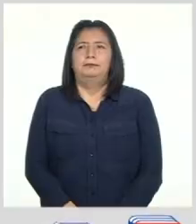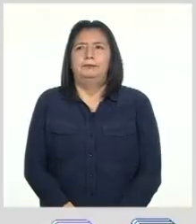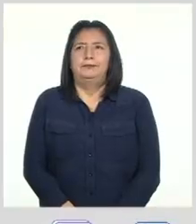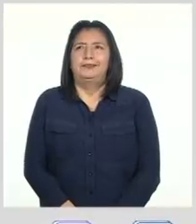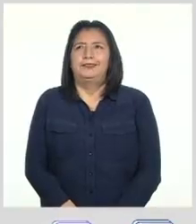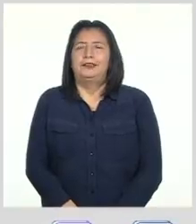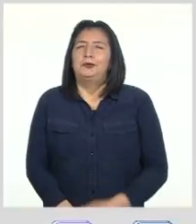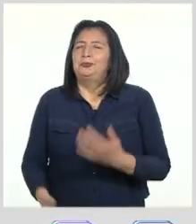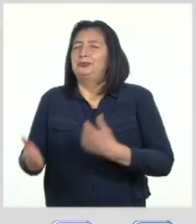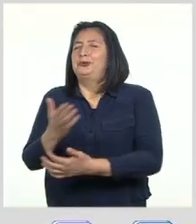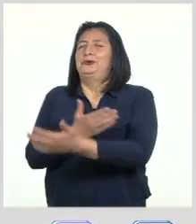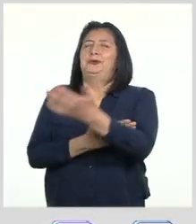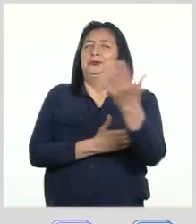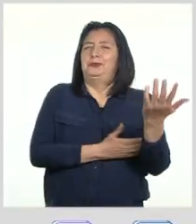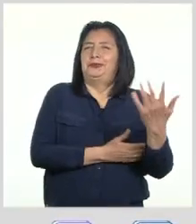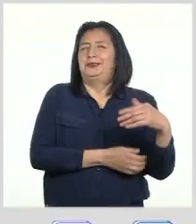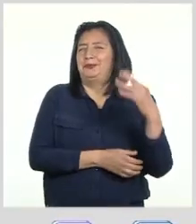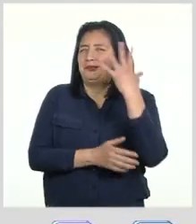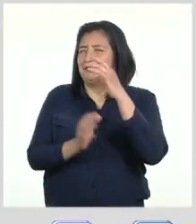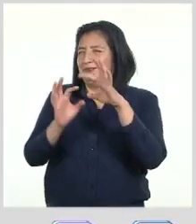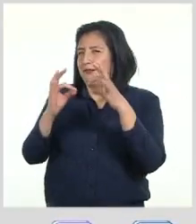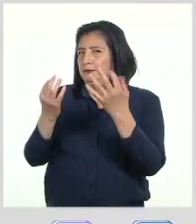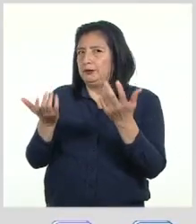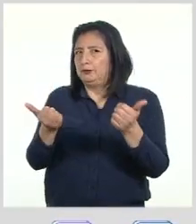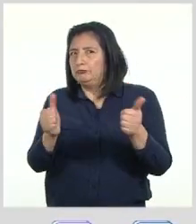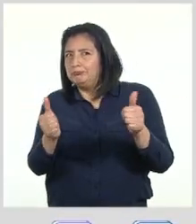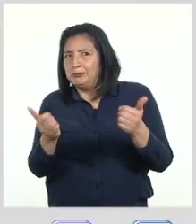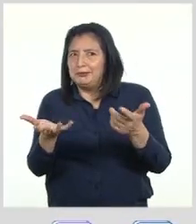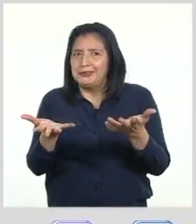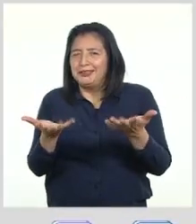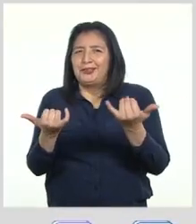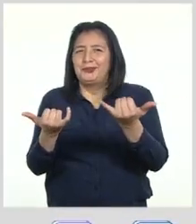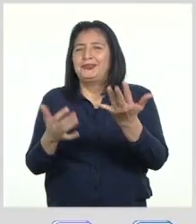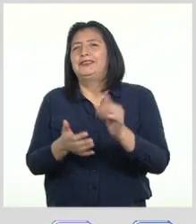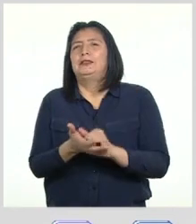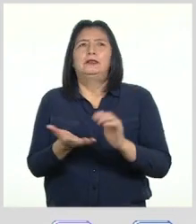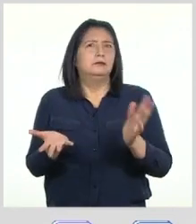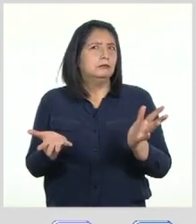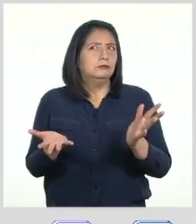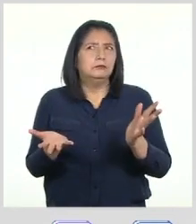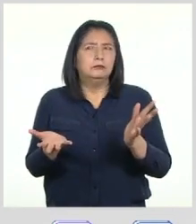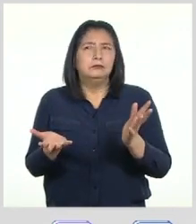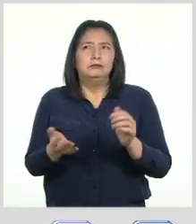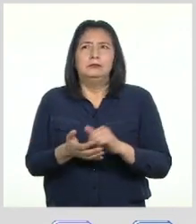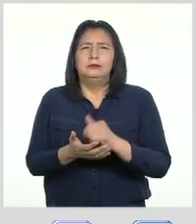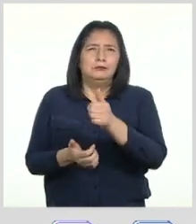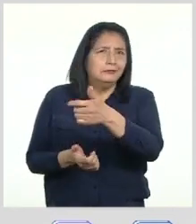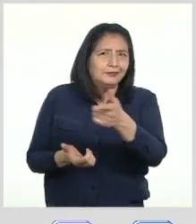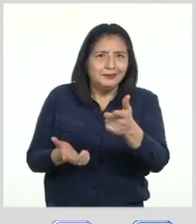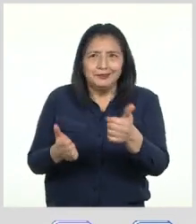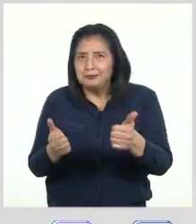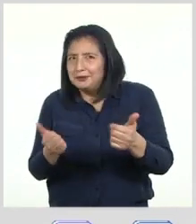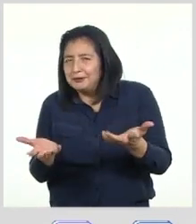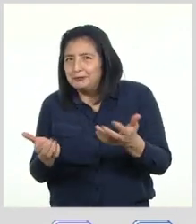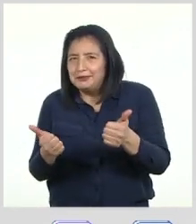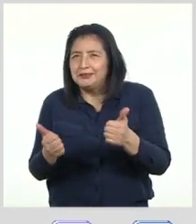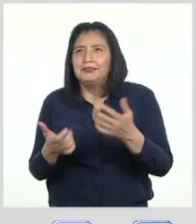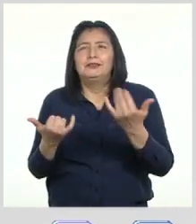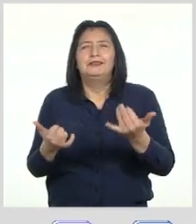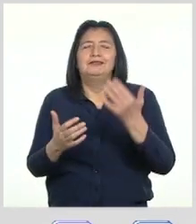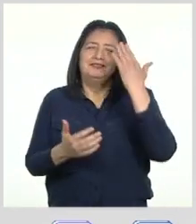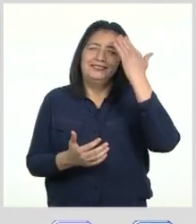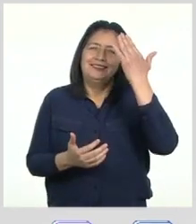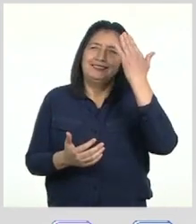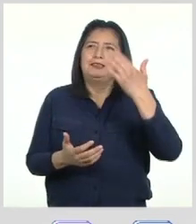Muy buenos días familia bonita, espero que se encuentren muy bien esta mañana Y ustedes chicos, ¿cómo le están pasando el día de hoy? Les mando un